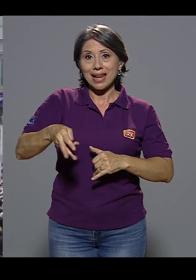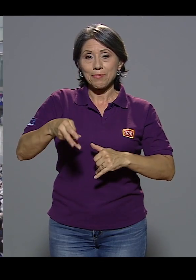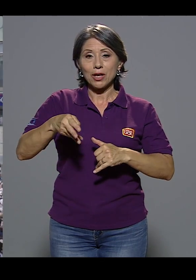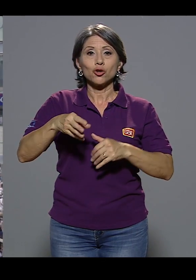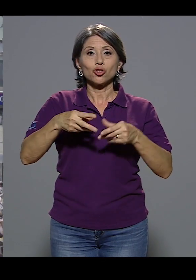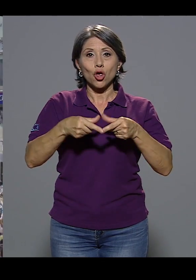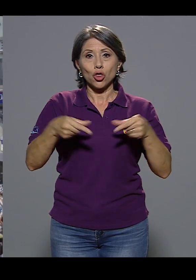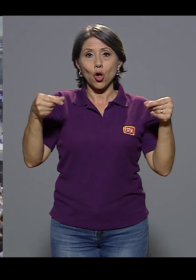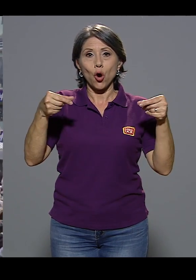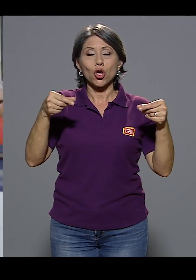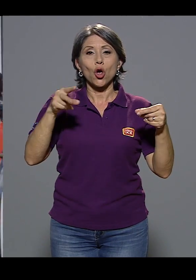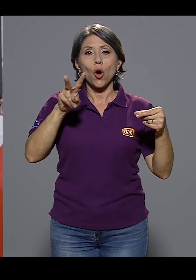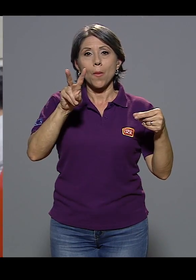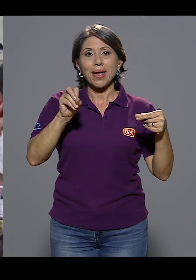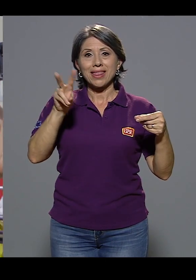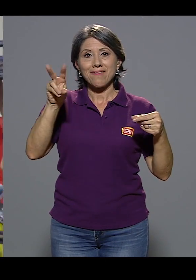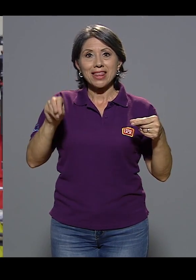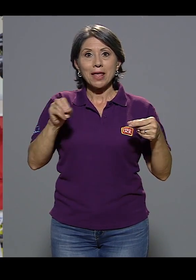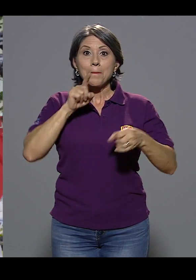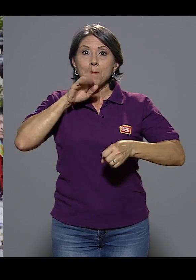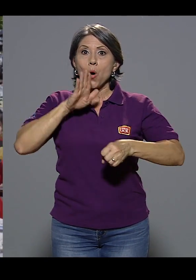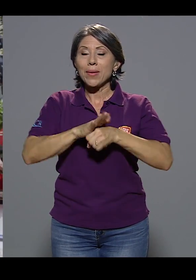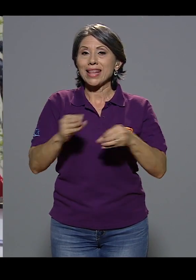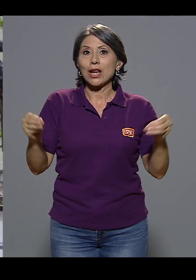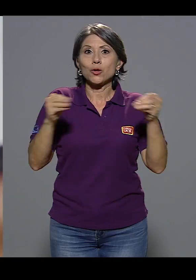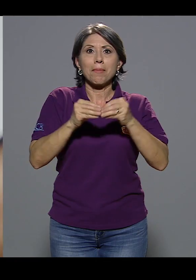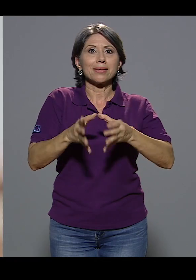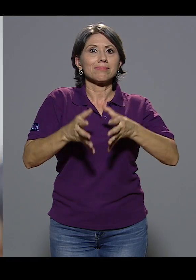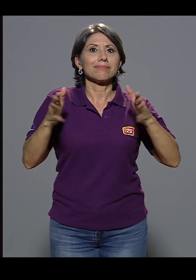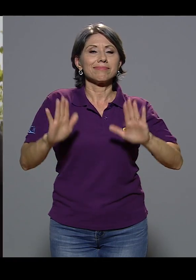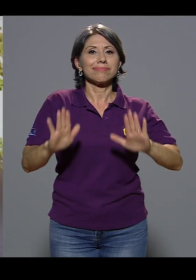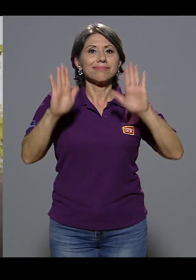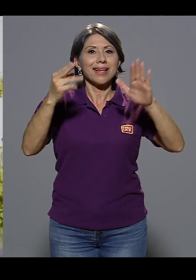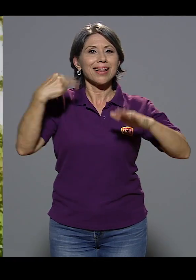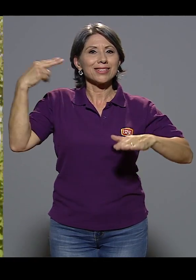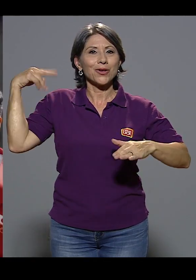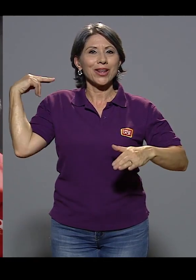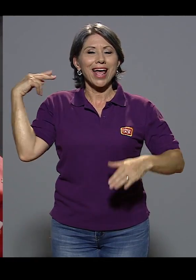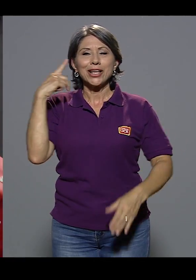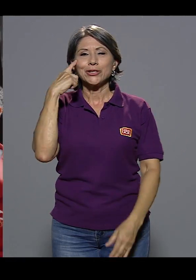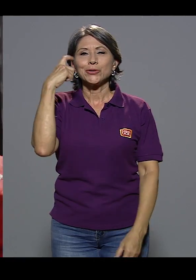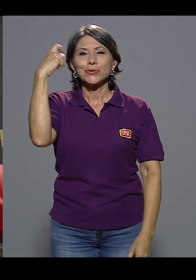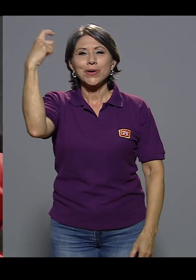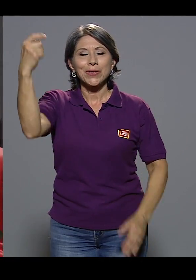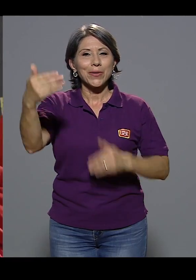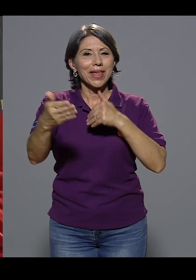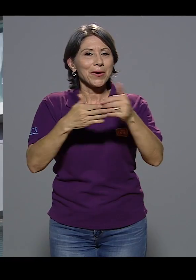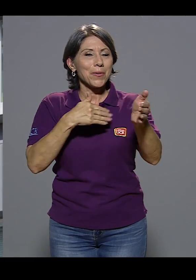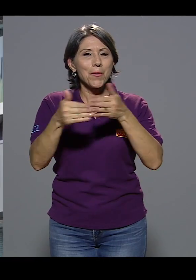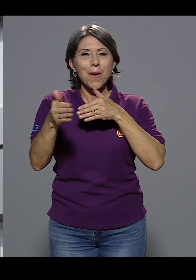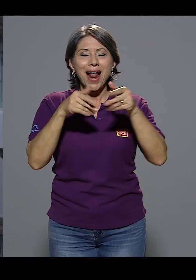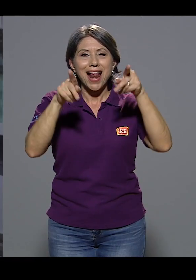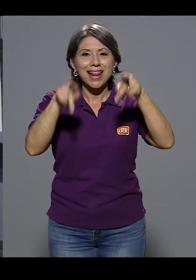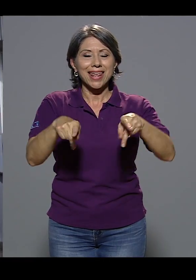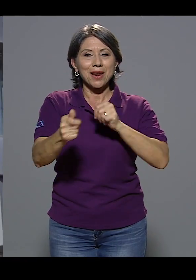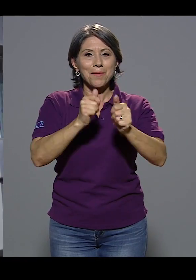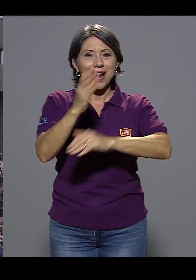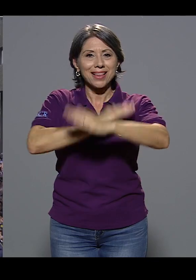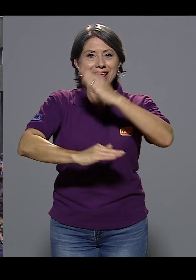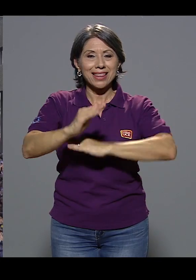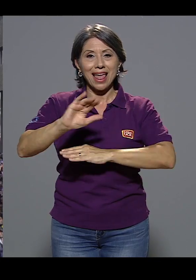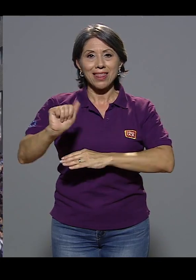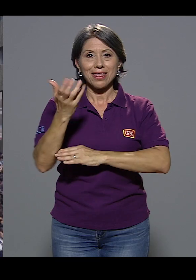Tokio 2020 prometen ser los más grandes de la historia y claro, son el sueño de cualquier paratleta. La